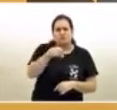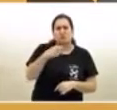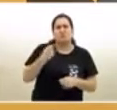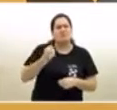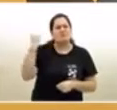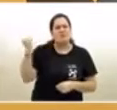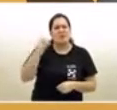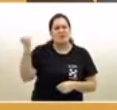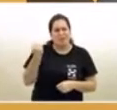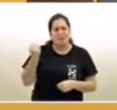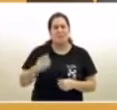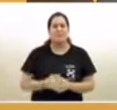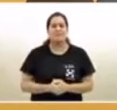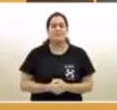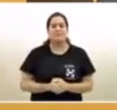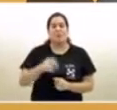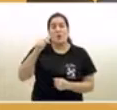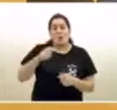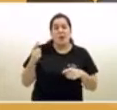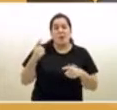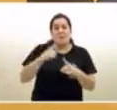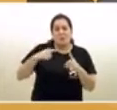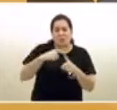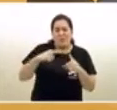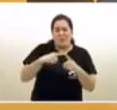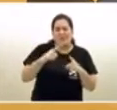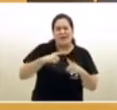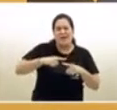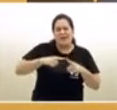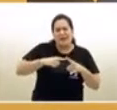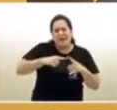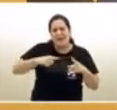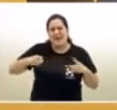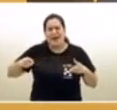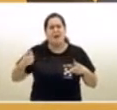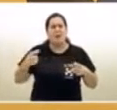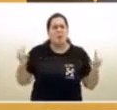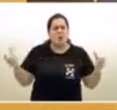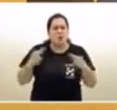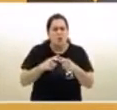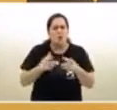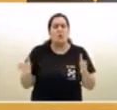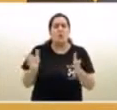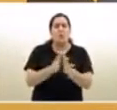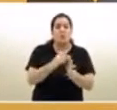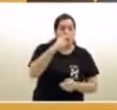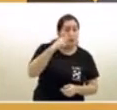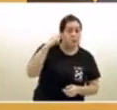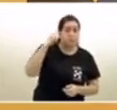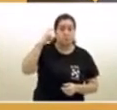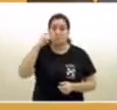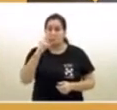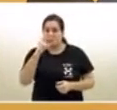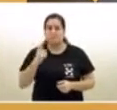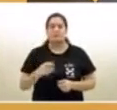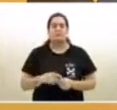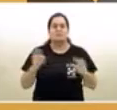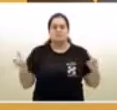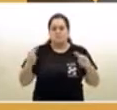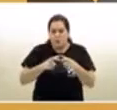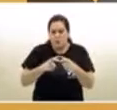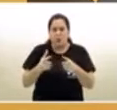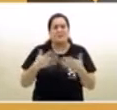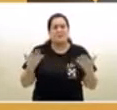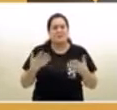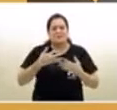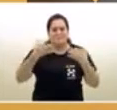Hoy al mediodía tuvimos una larga reunión de trabajo con el Presidente de la Nación, con el Gobernador de la Provincia de Buenos Aires, ante lo cual quiero reafirmar lo